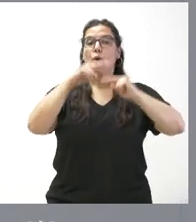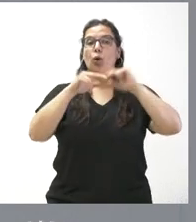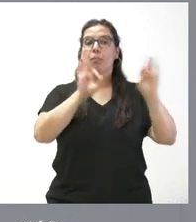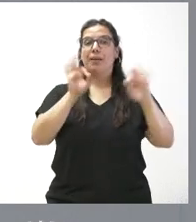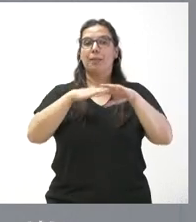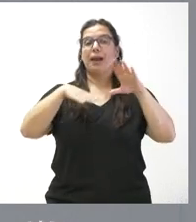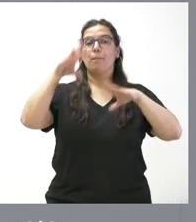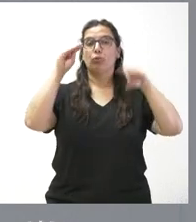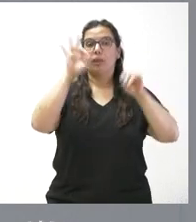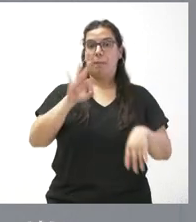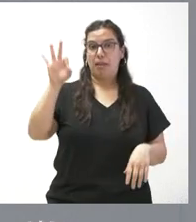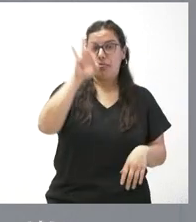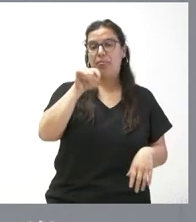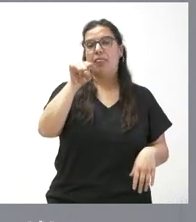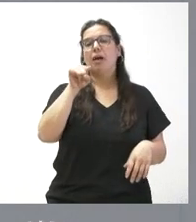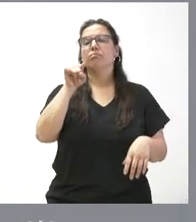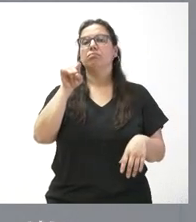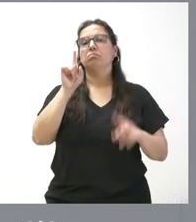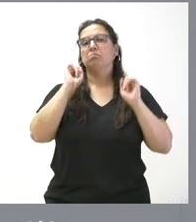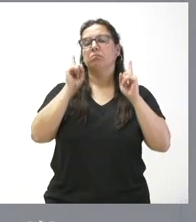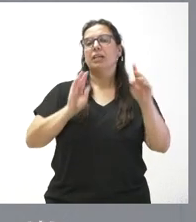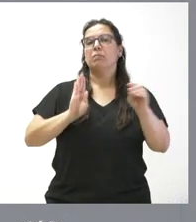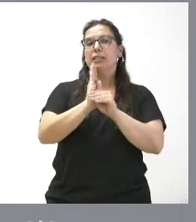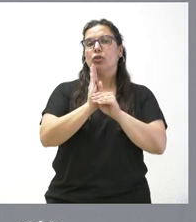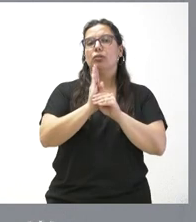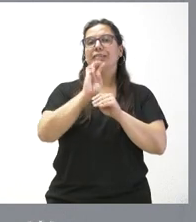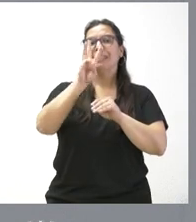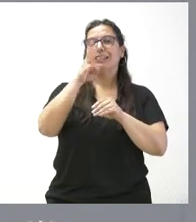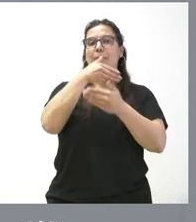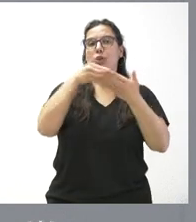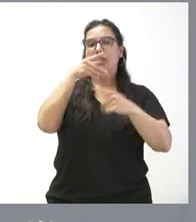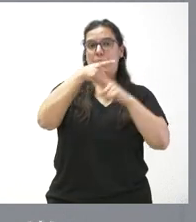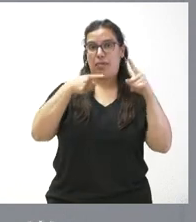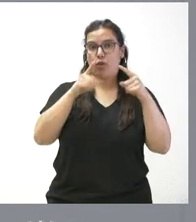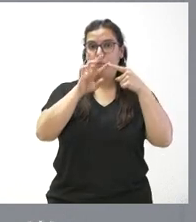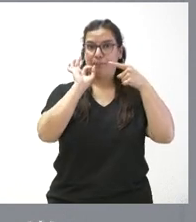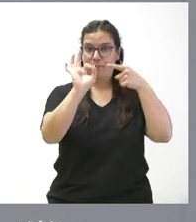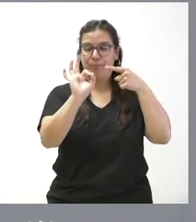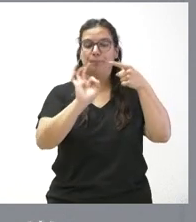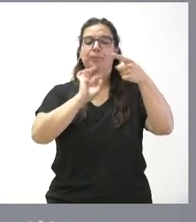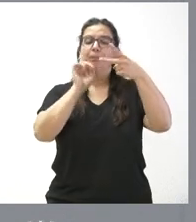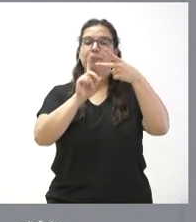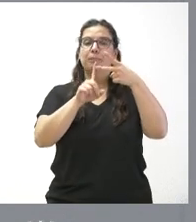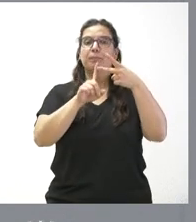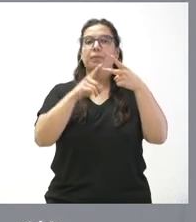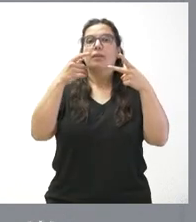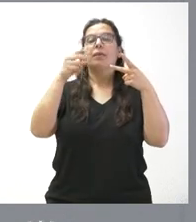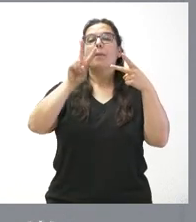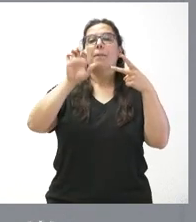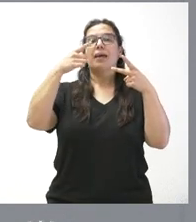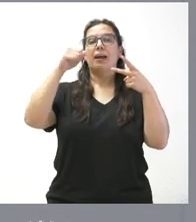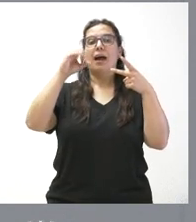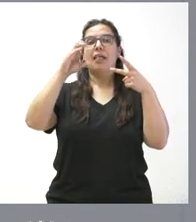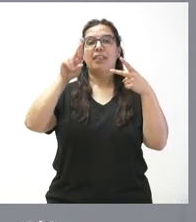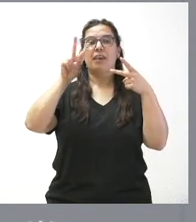montaña palentina, en este caso se prevía una inversión de 3 millones y medio. La actuación en Vega Cervera León,